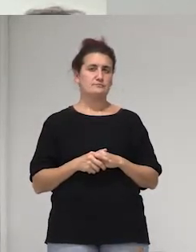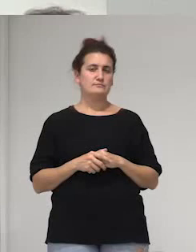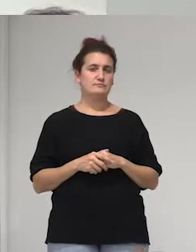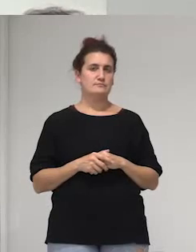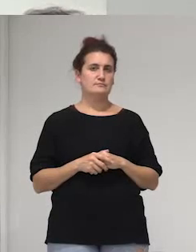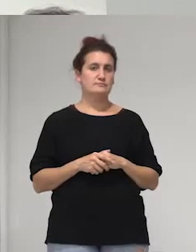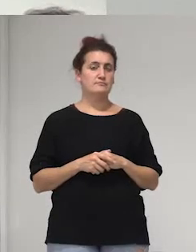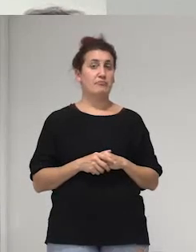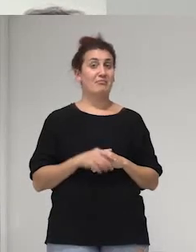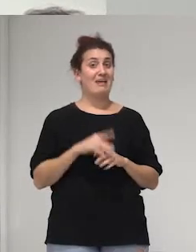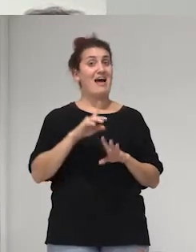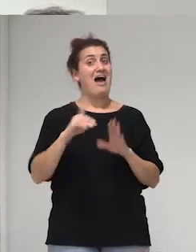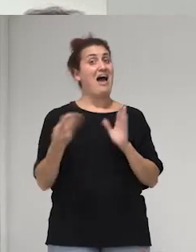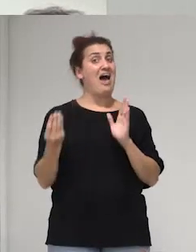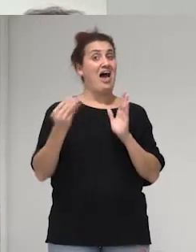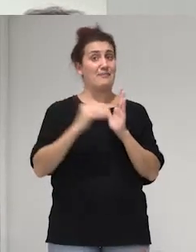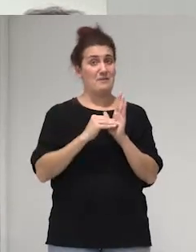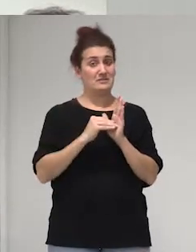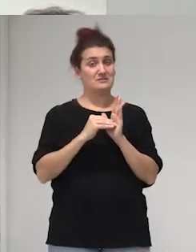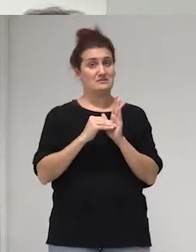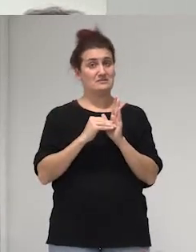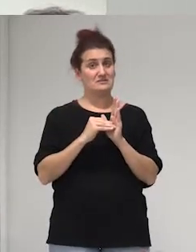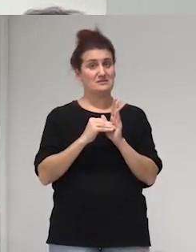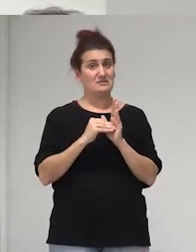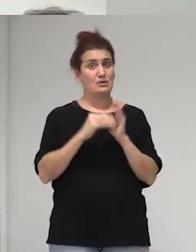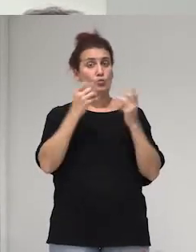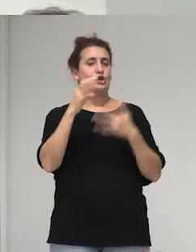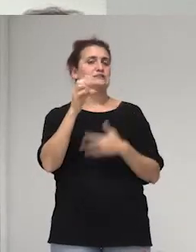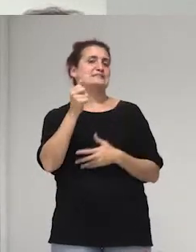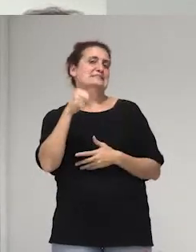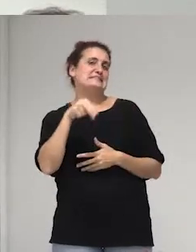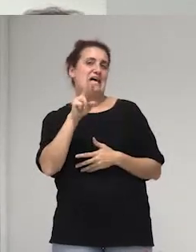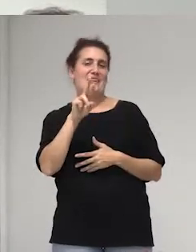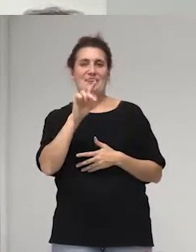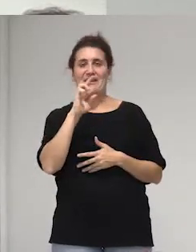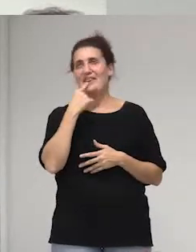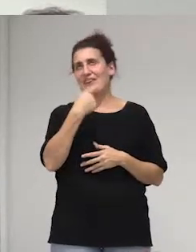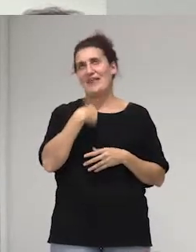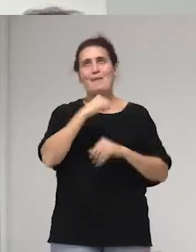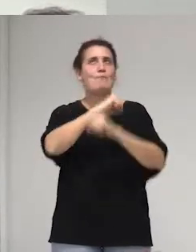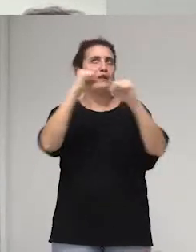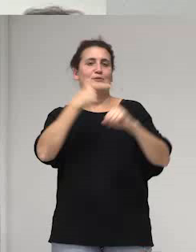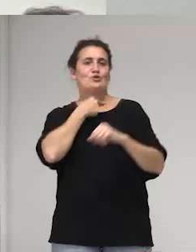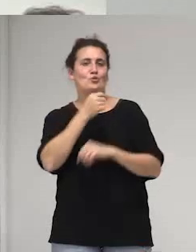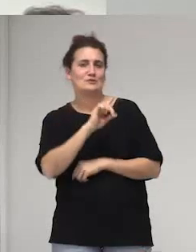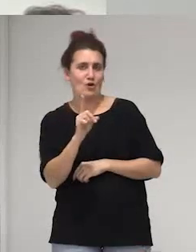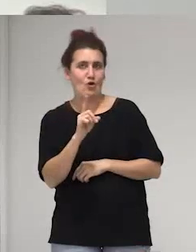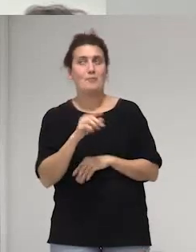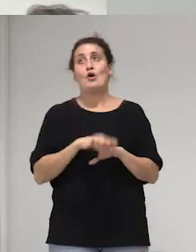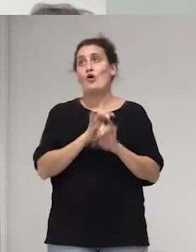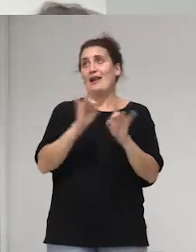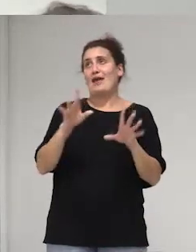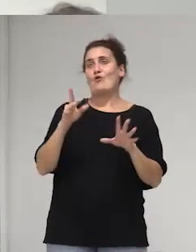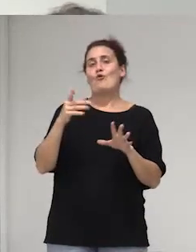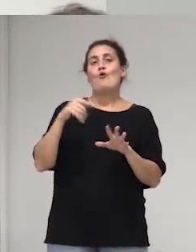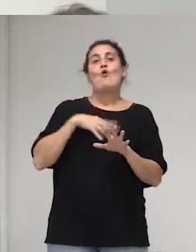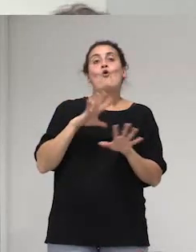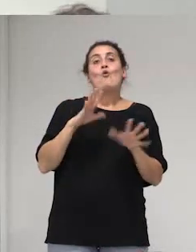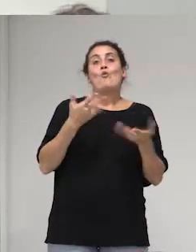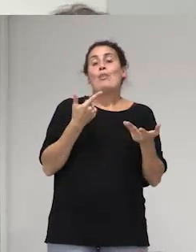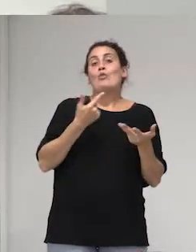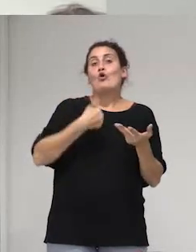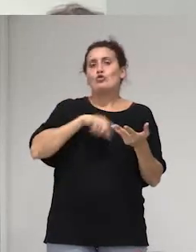y más que eso bueno Sandra dice que no le gusta el empoderamiento pero claro nosotras cuando hemos cuando